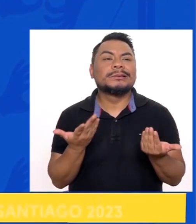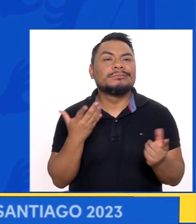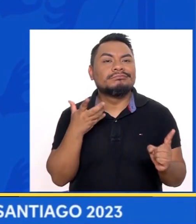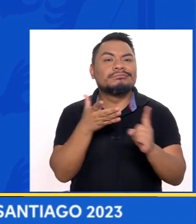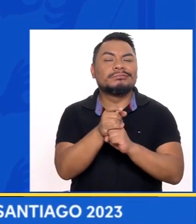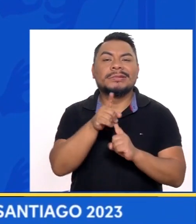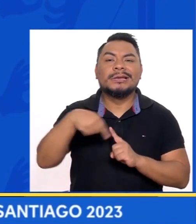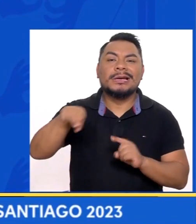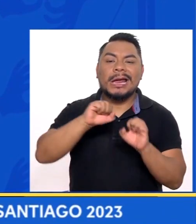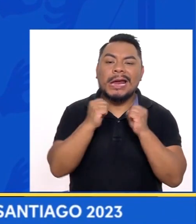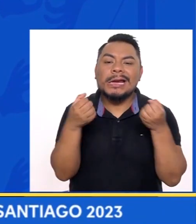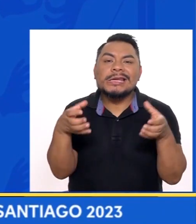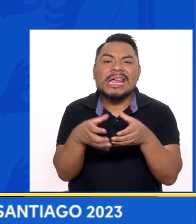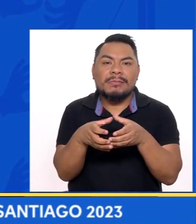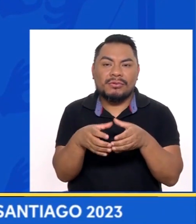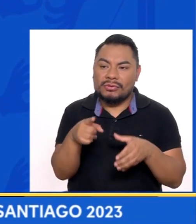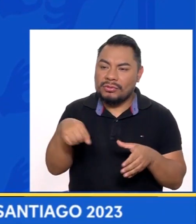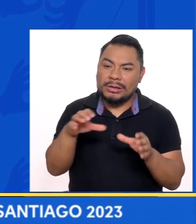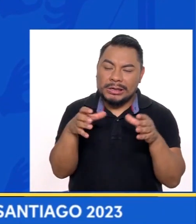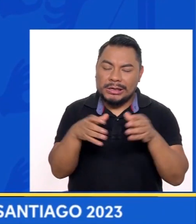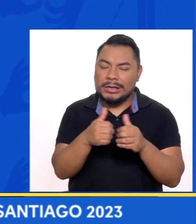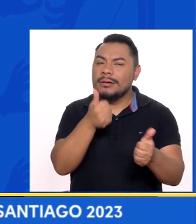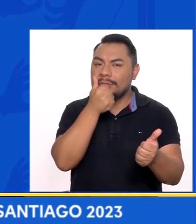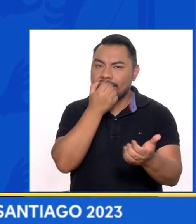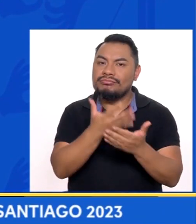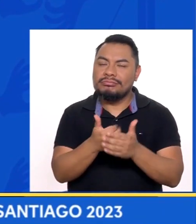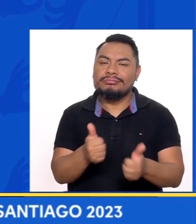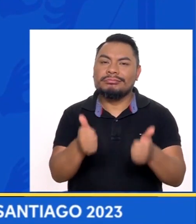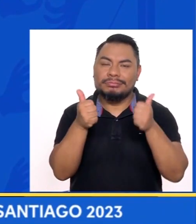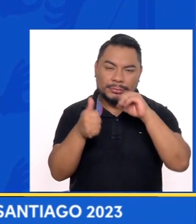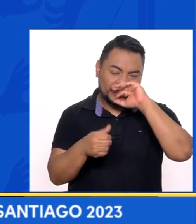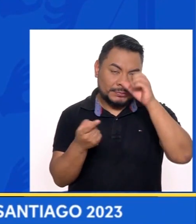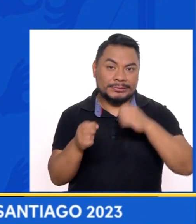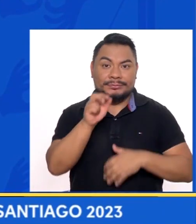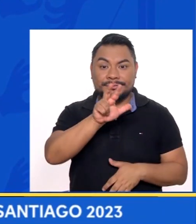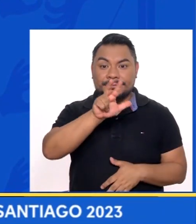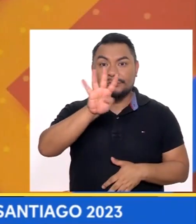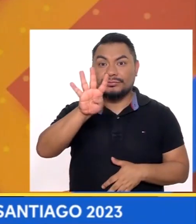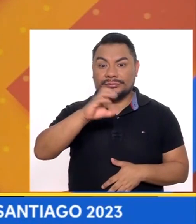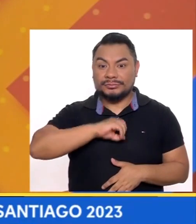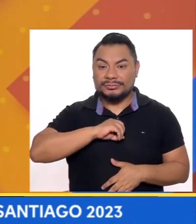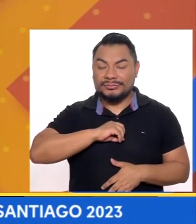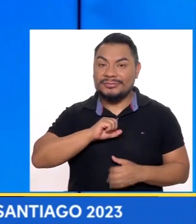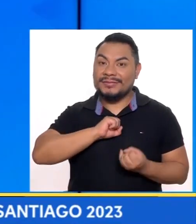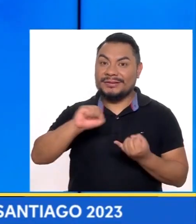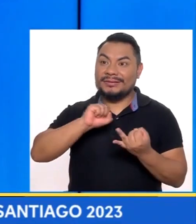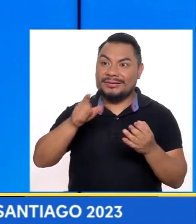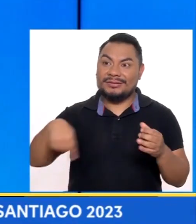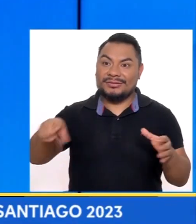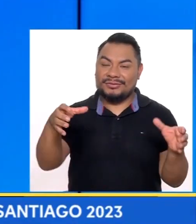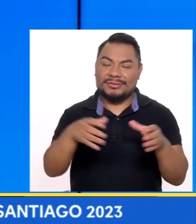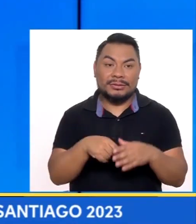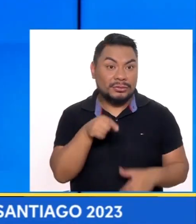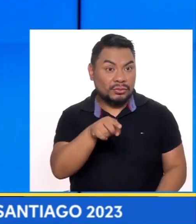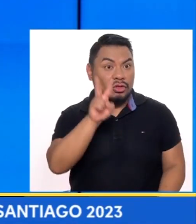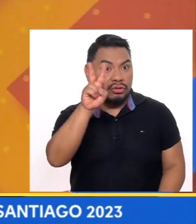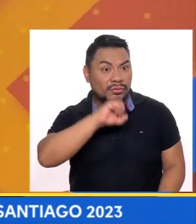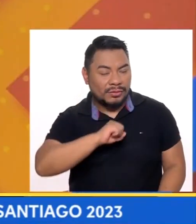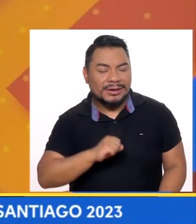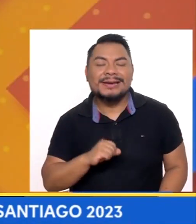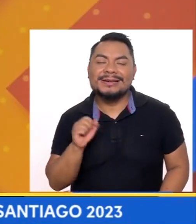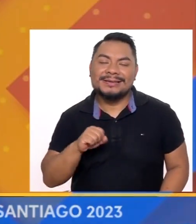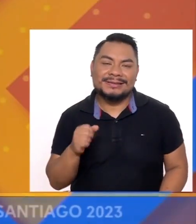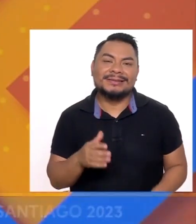como Como team Nos ha ido muy bien Nos ha ido súper bien Y hemos traído 34 medallas Imagínate Tienes dos medallas Sí